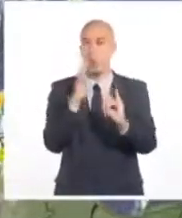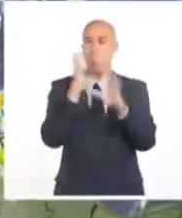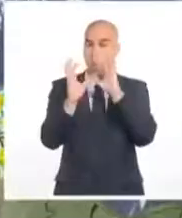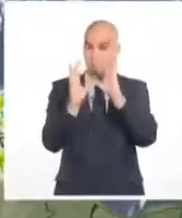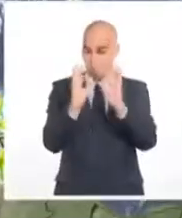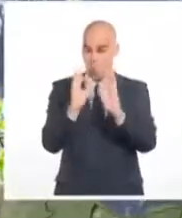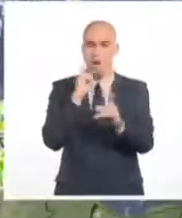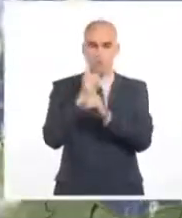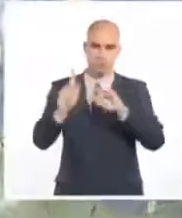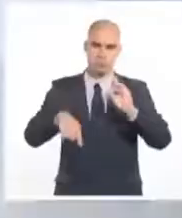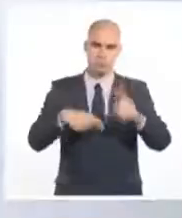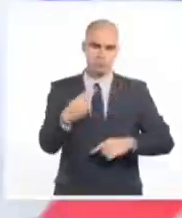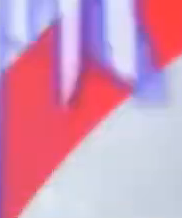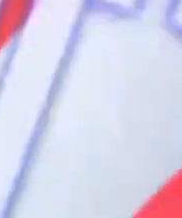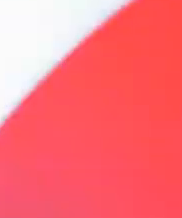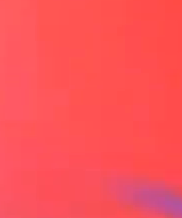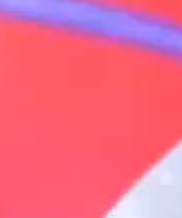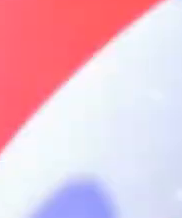mucho y hasta mañana.